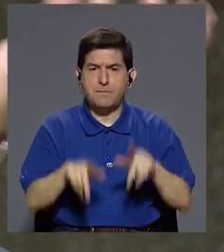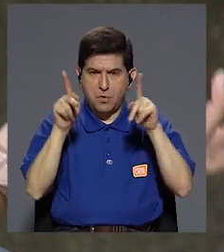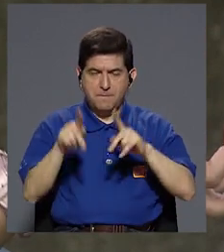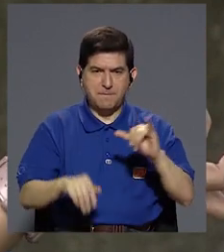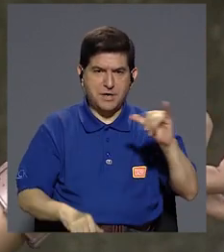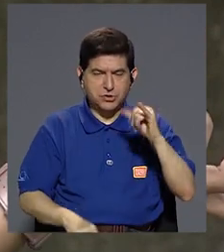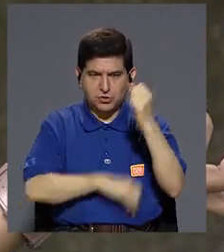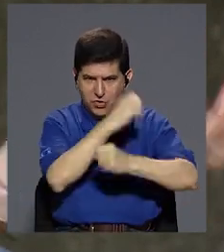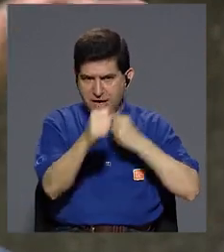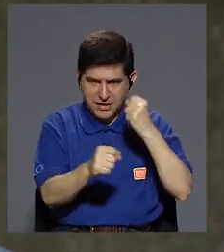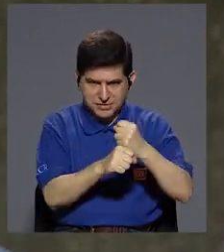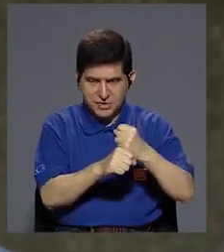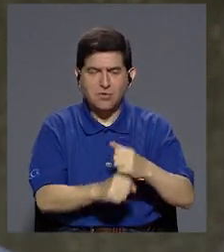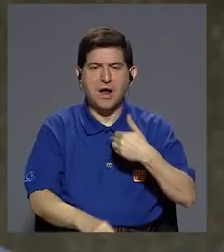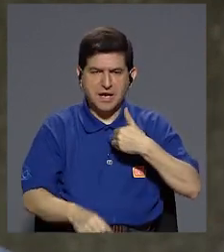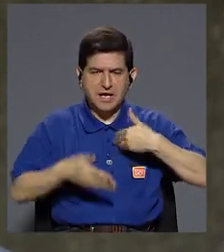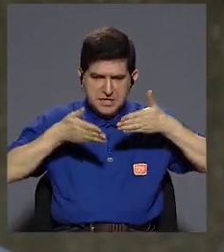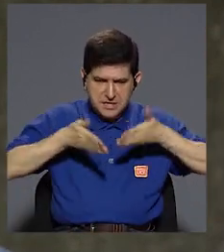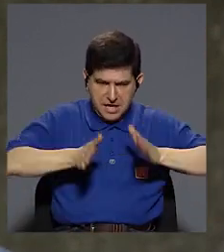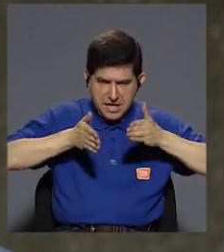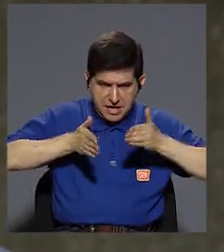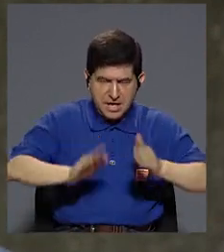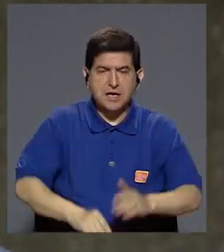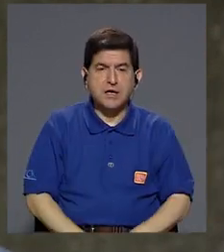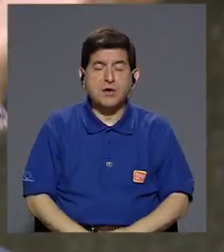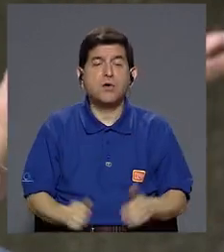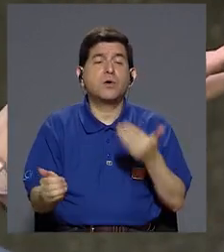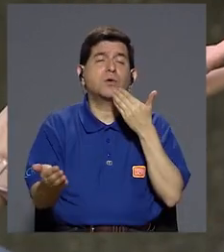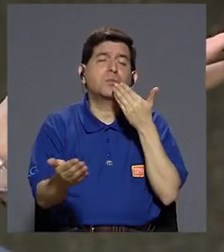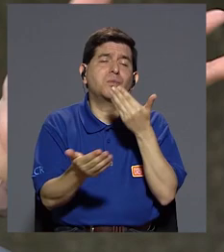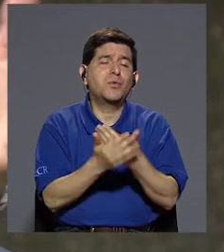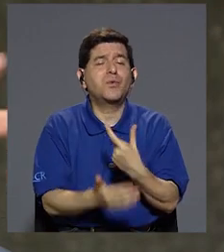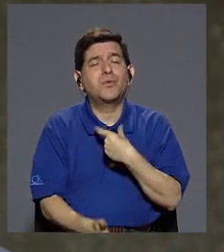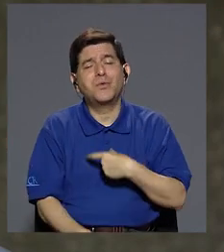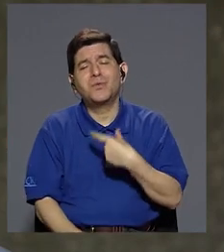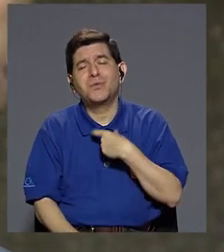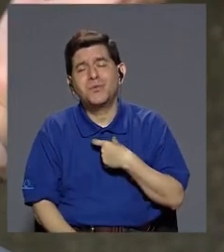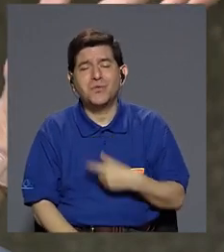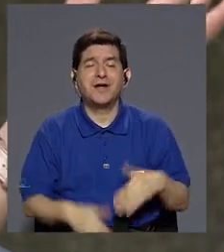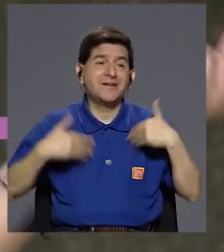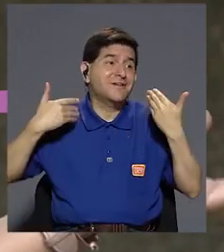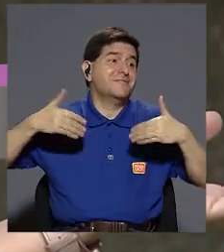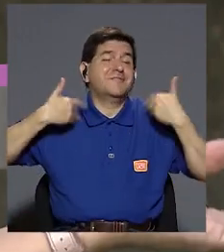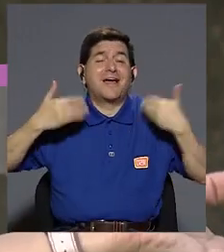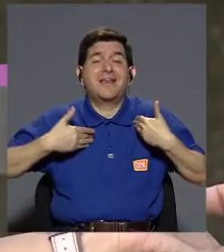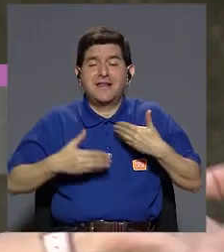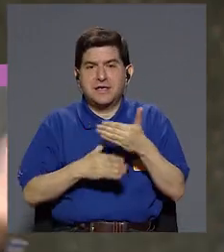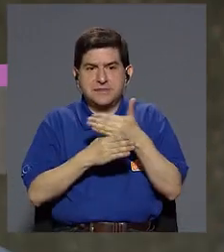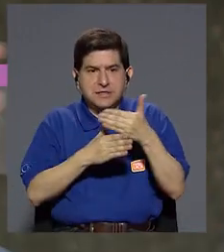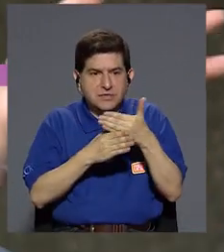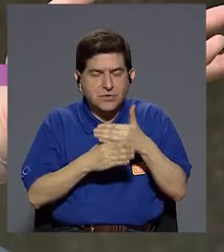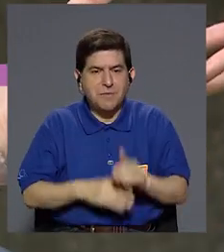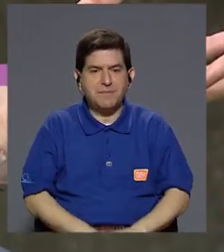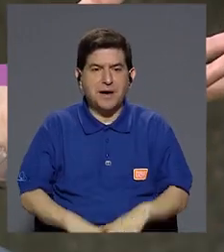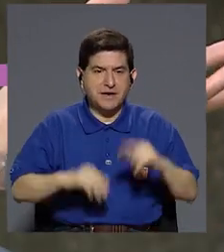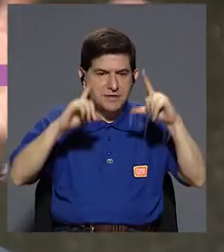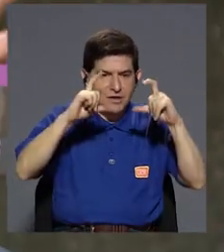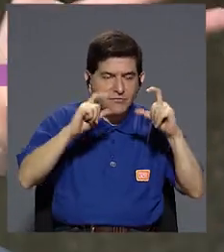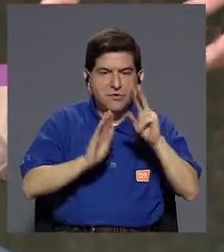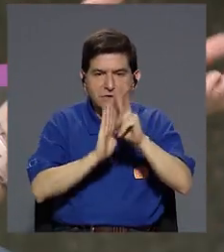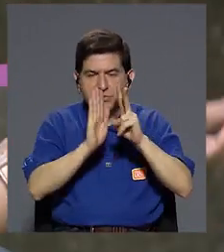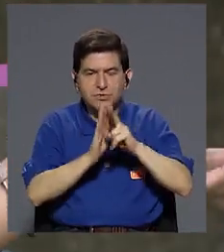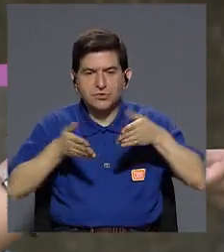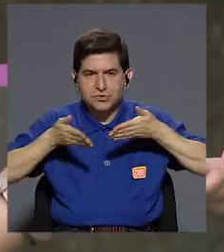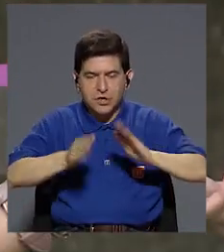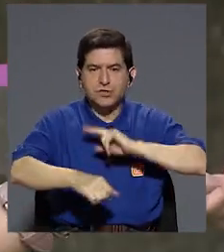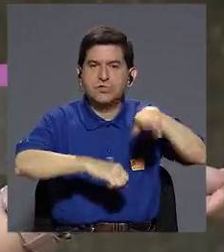gente de mi misma edad, que tiene hijos pequeños, con toda la buena intención y gran alegría comparte a sus hijos de manera, e hijas